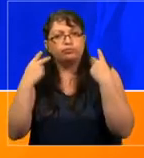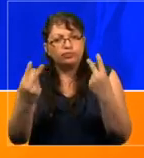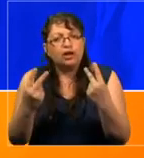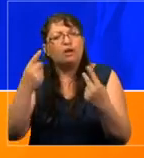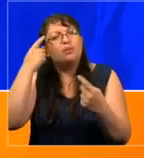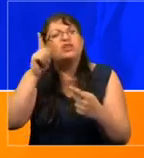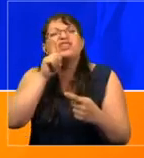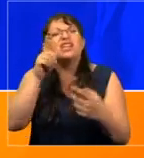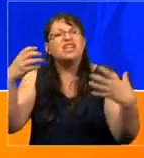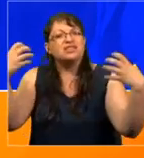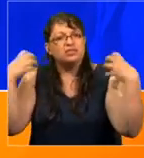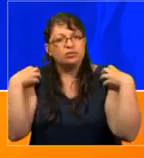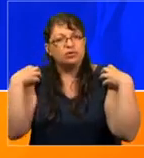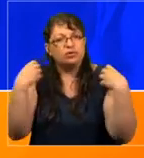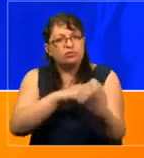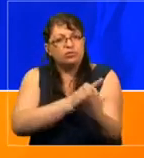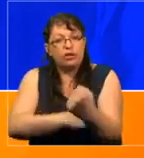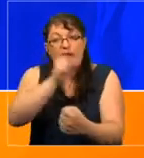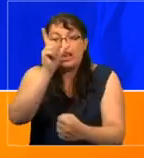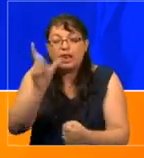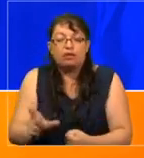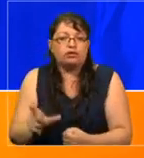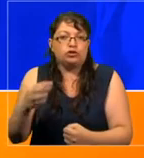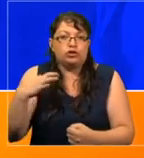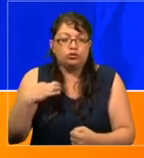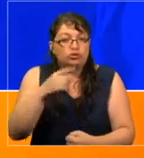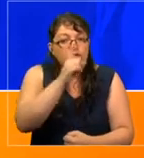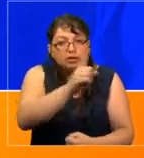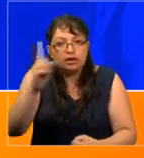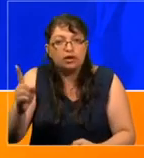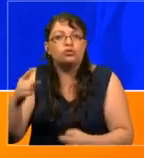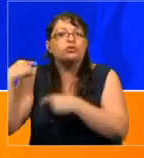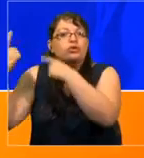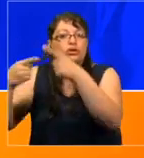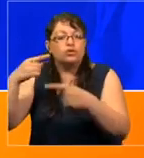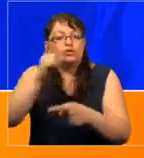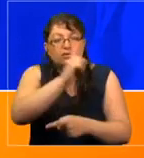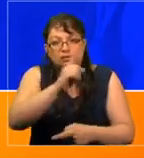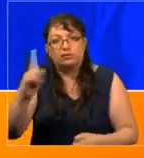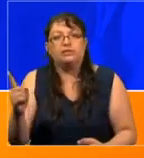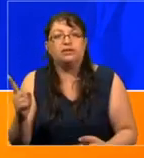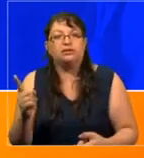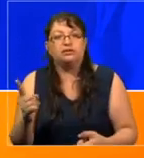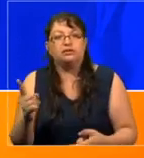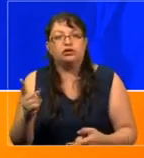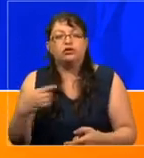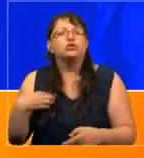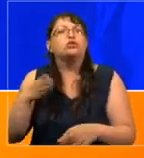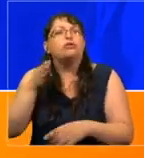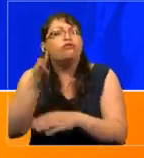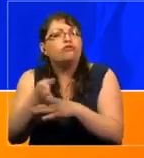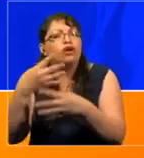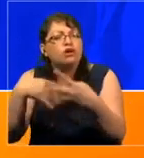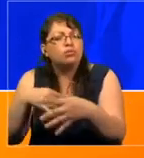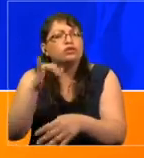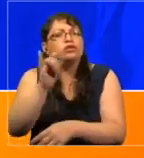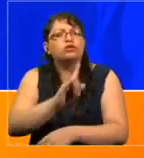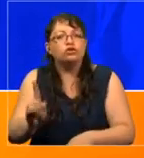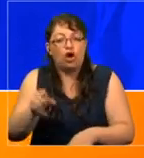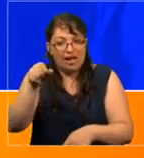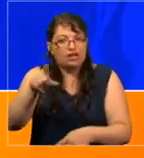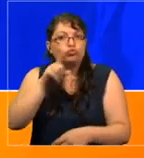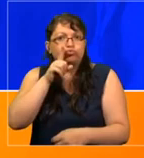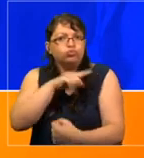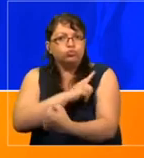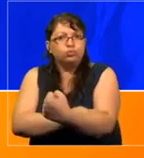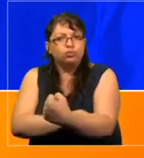el ciudadano, en la persona, en el individuo, en sus historias personales. Salga la protesta o no, esa persona tiene poder.